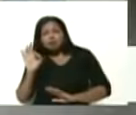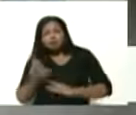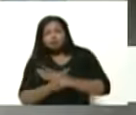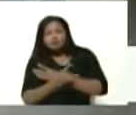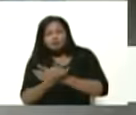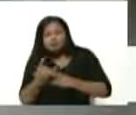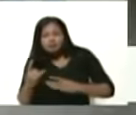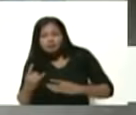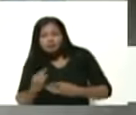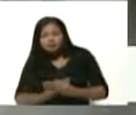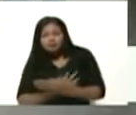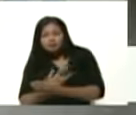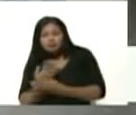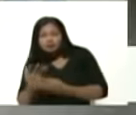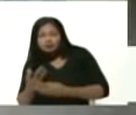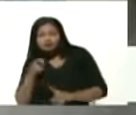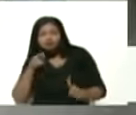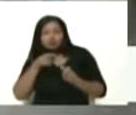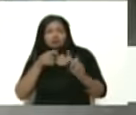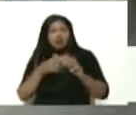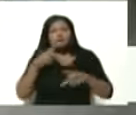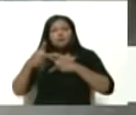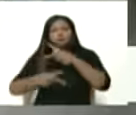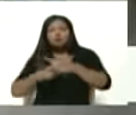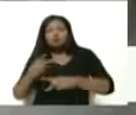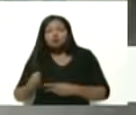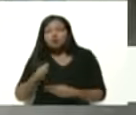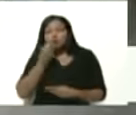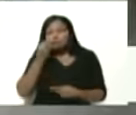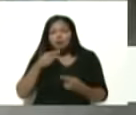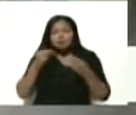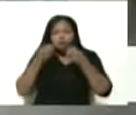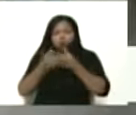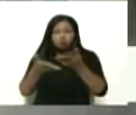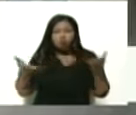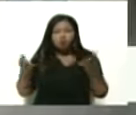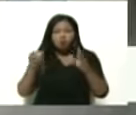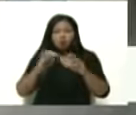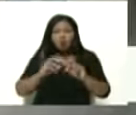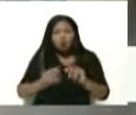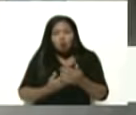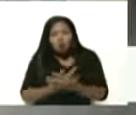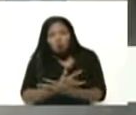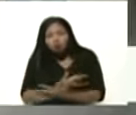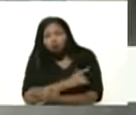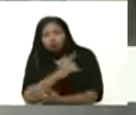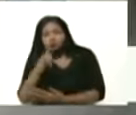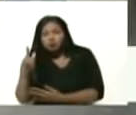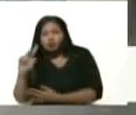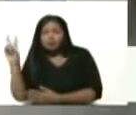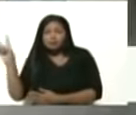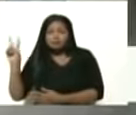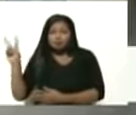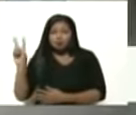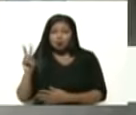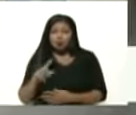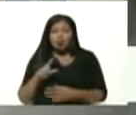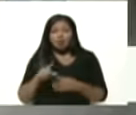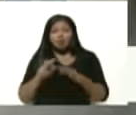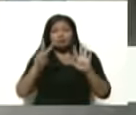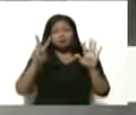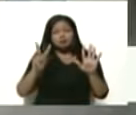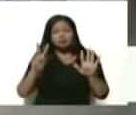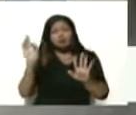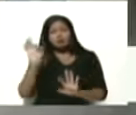fertilizante que va destinado a la producción de alimentos para todo el campo venezolano es decir el 7% restante lo producen